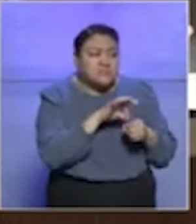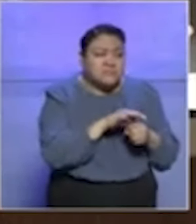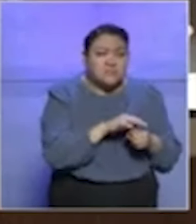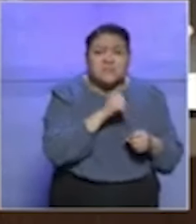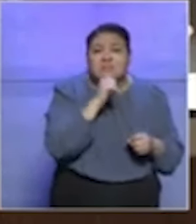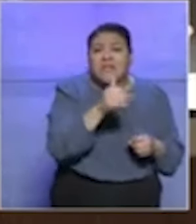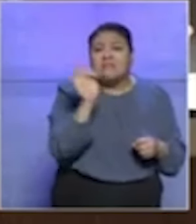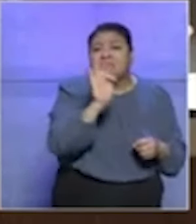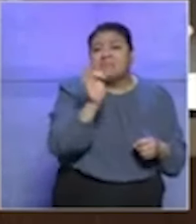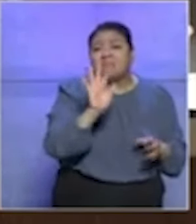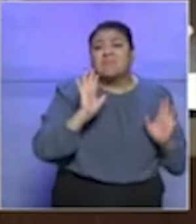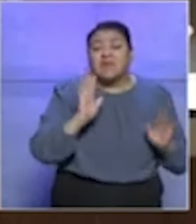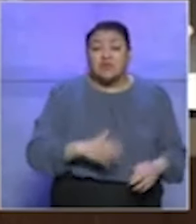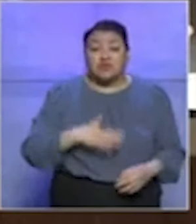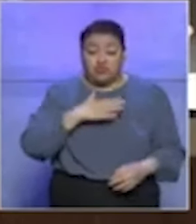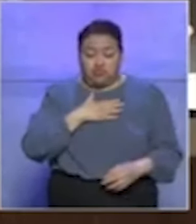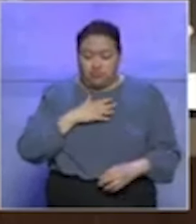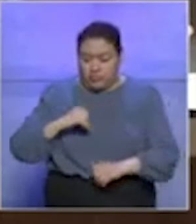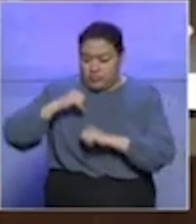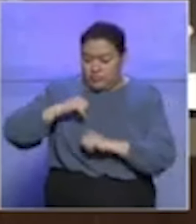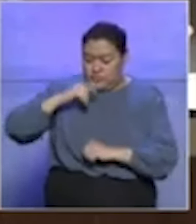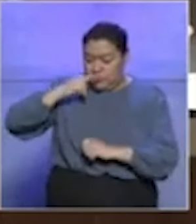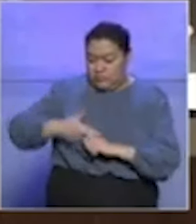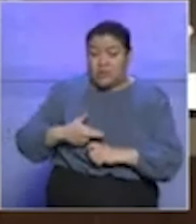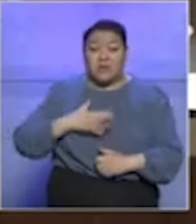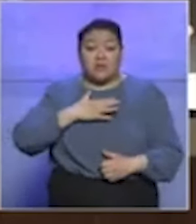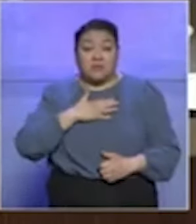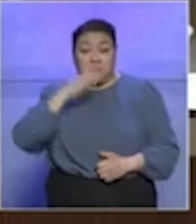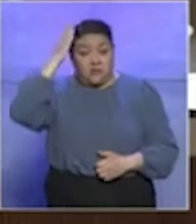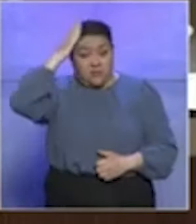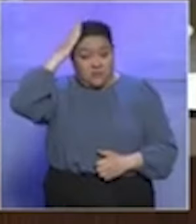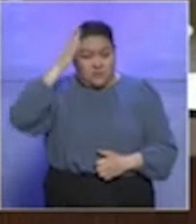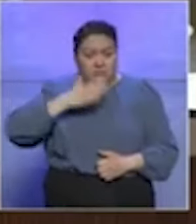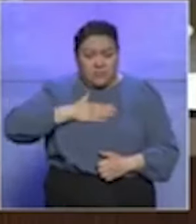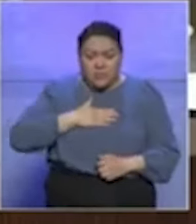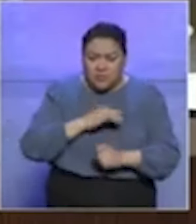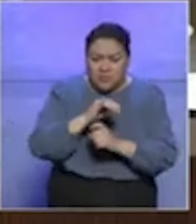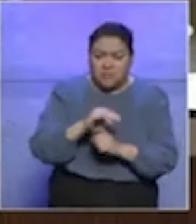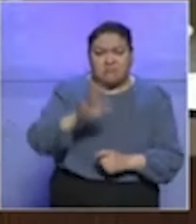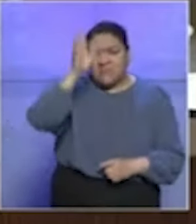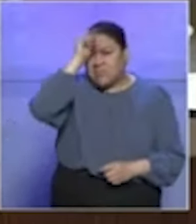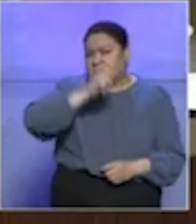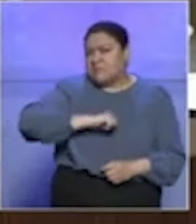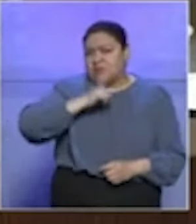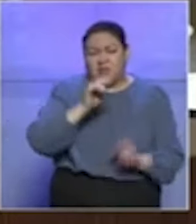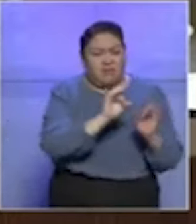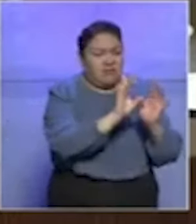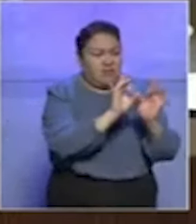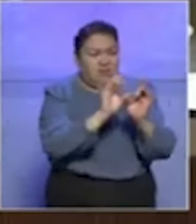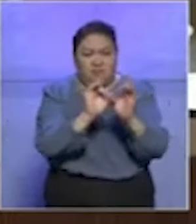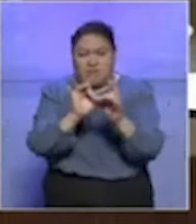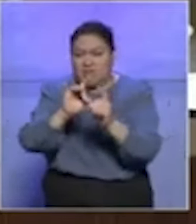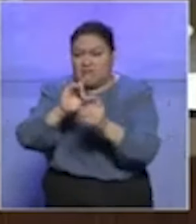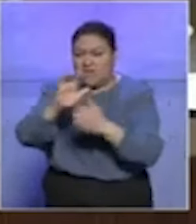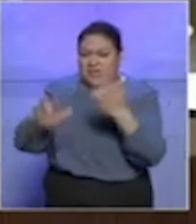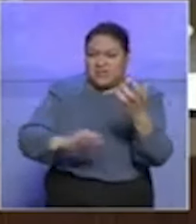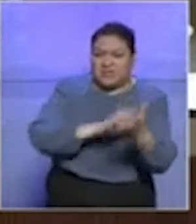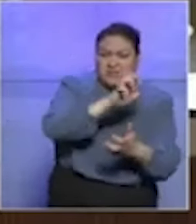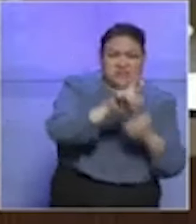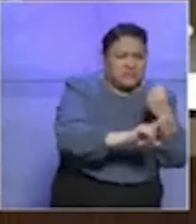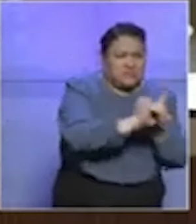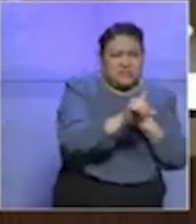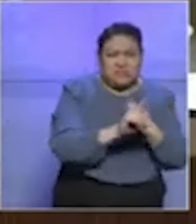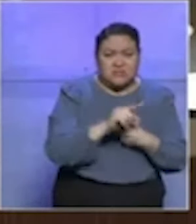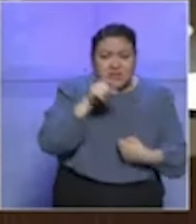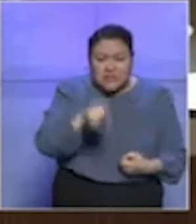definiendo a la candidatura ganadora. Lo anterior, coincidieron la mayoría, se debió a la falta de pruebas proporcionadas por la oposición, y en especial con el tema de la